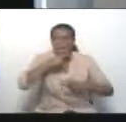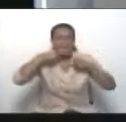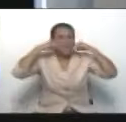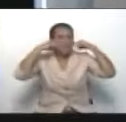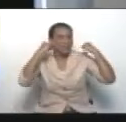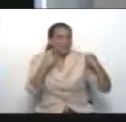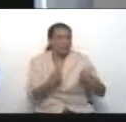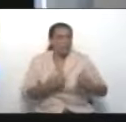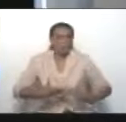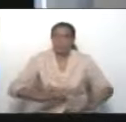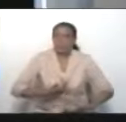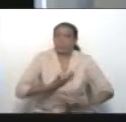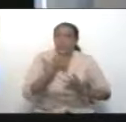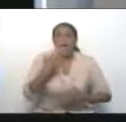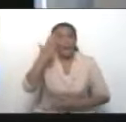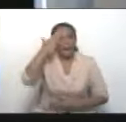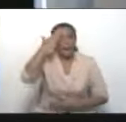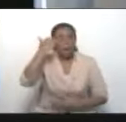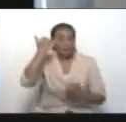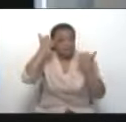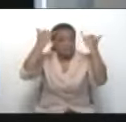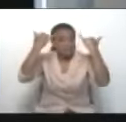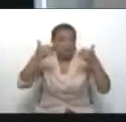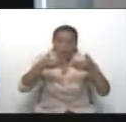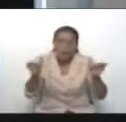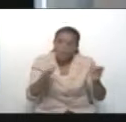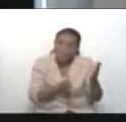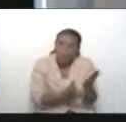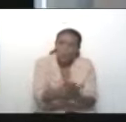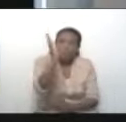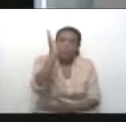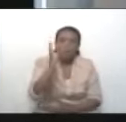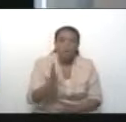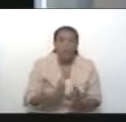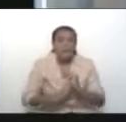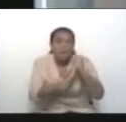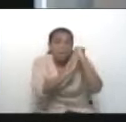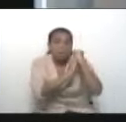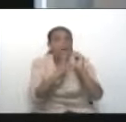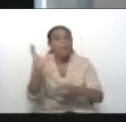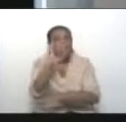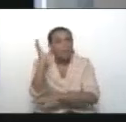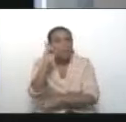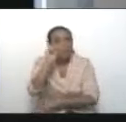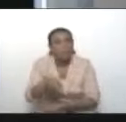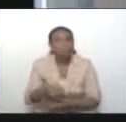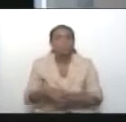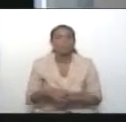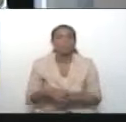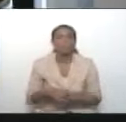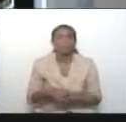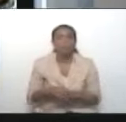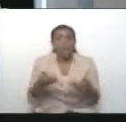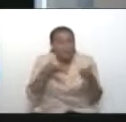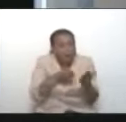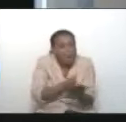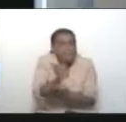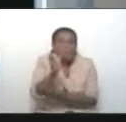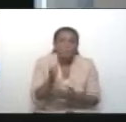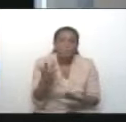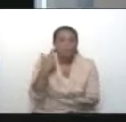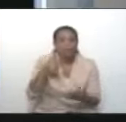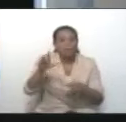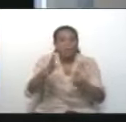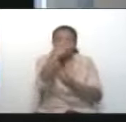sonrisa, en tu capacidad. Abriste el camino, piedad, para Colombia. El camino queda abierto.